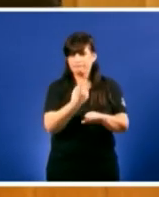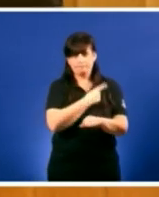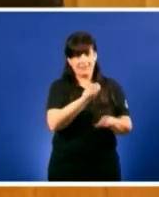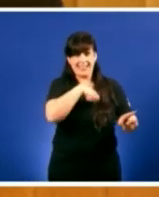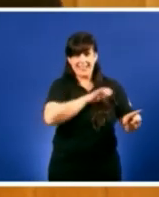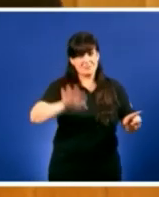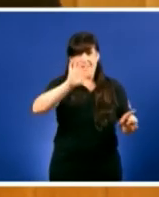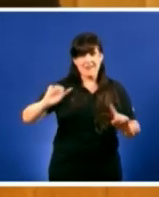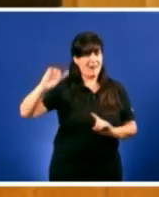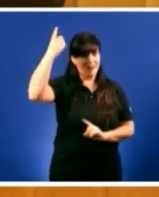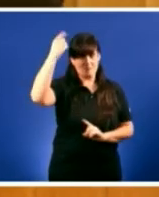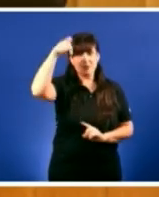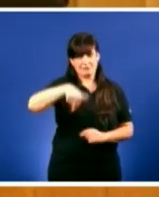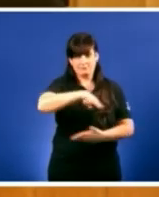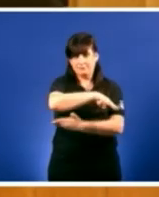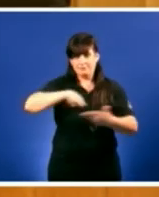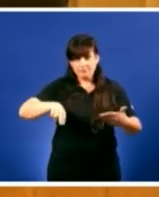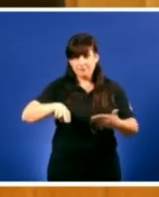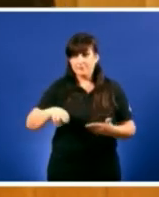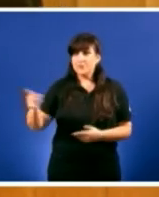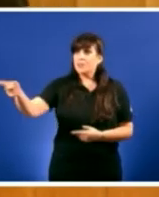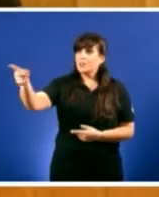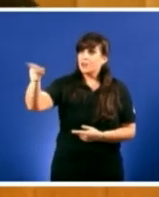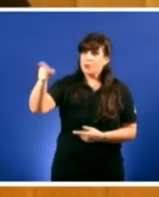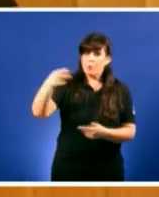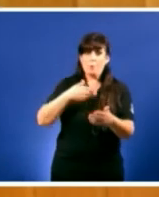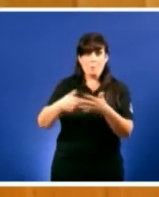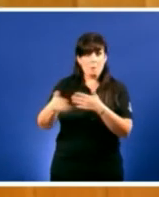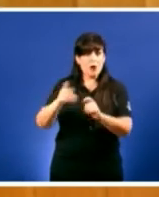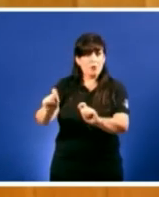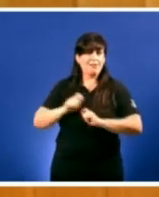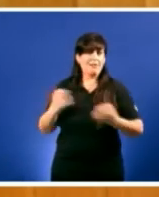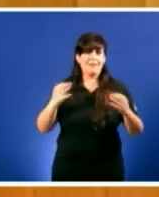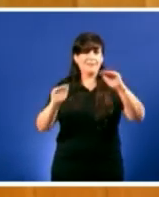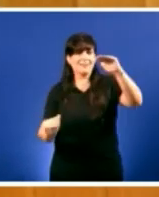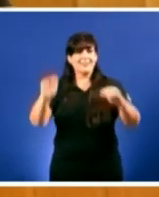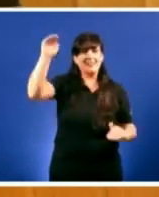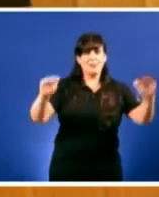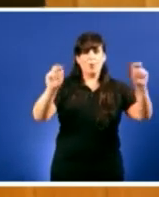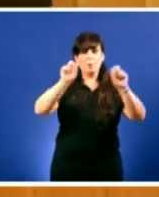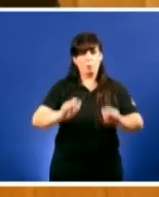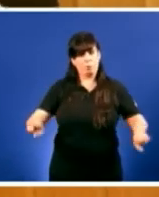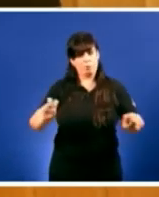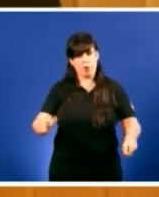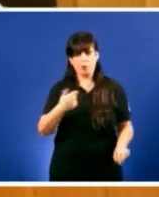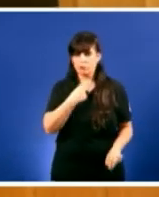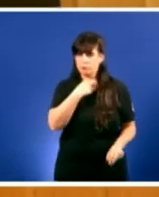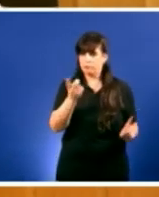con vostede a fenda ensánchase cada vez máis non o digo eu digno os datos